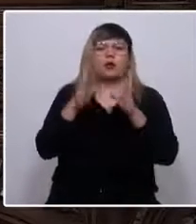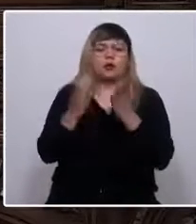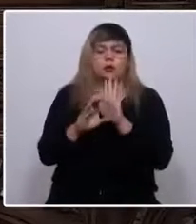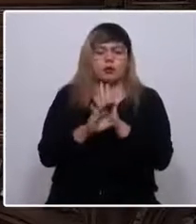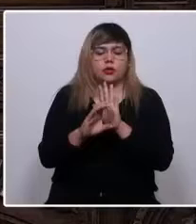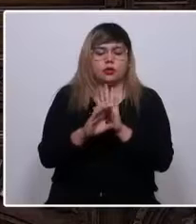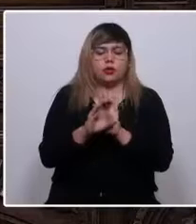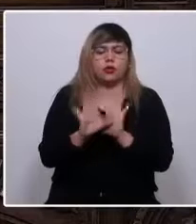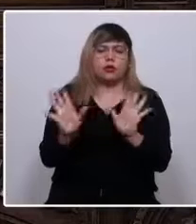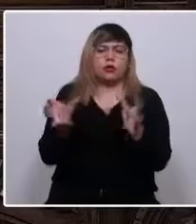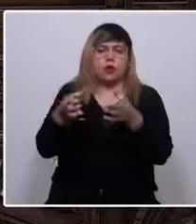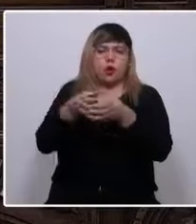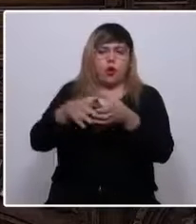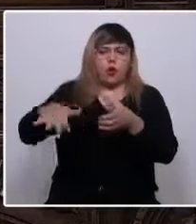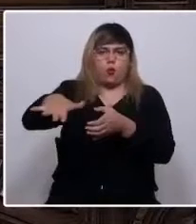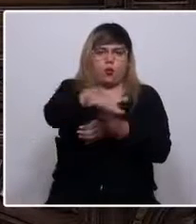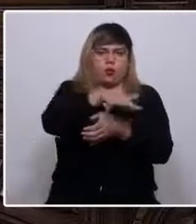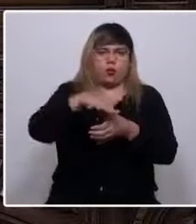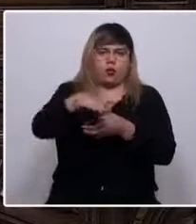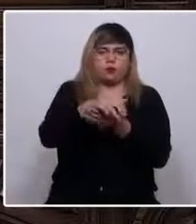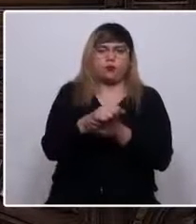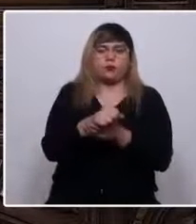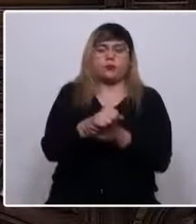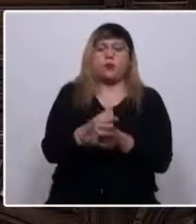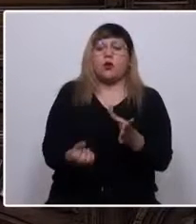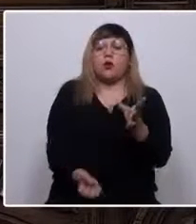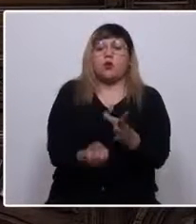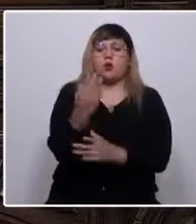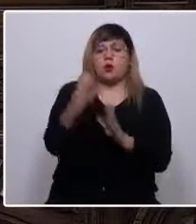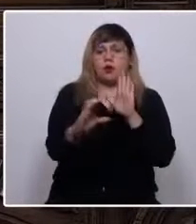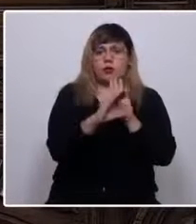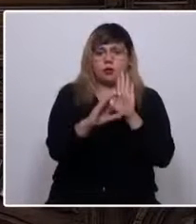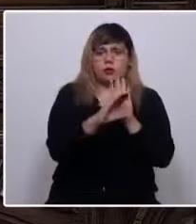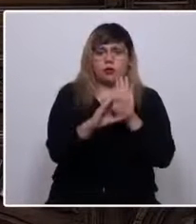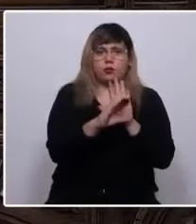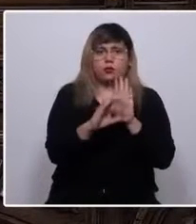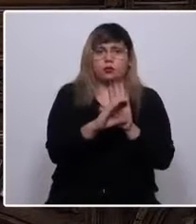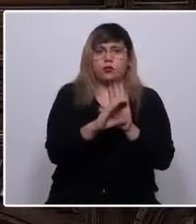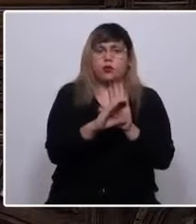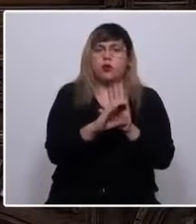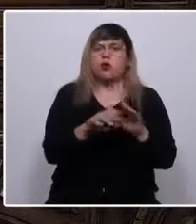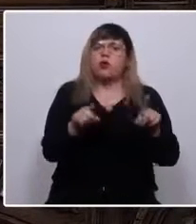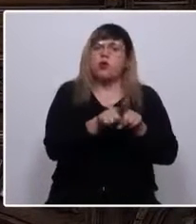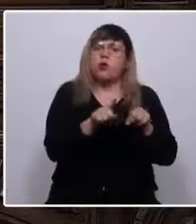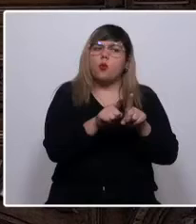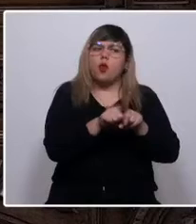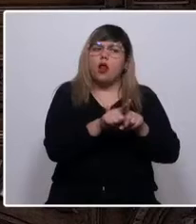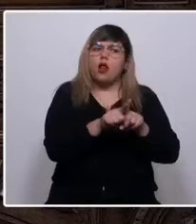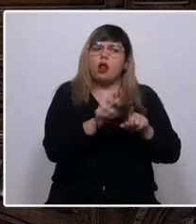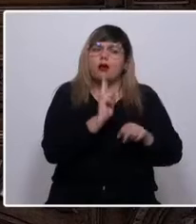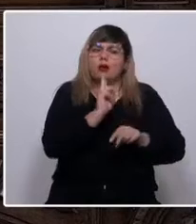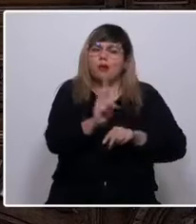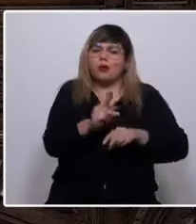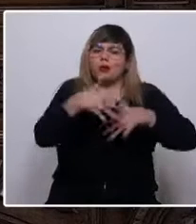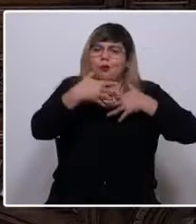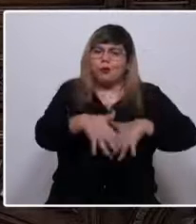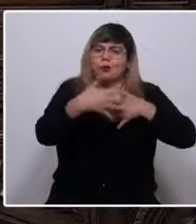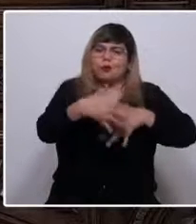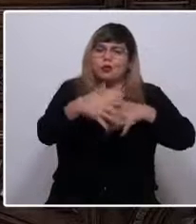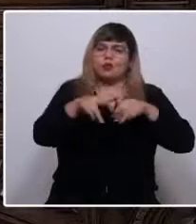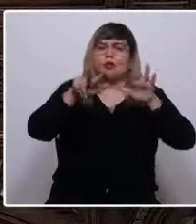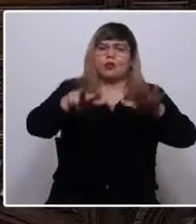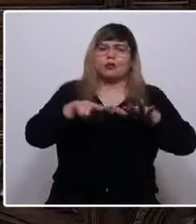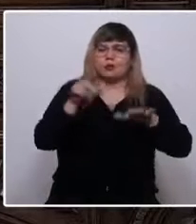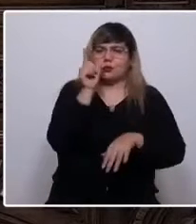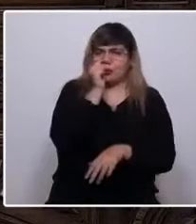comunidad. La nueva Constitución será el fruto de la movilización del 18 de octubre.